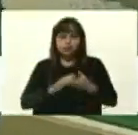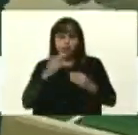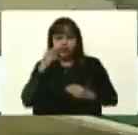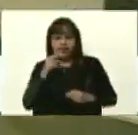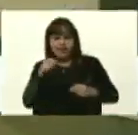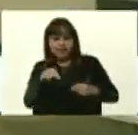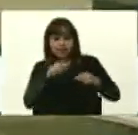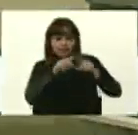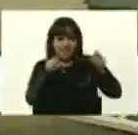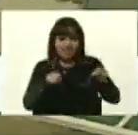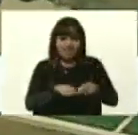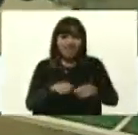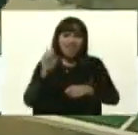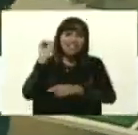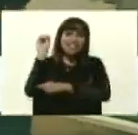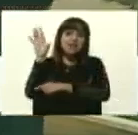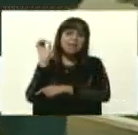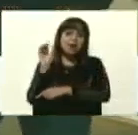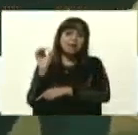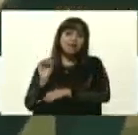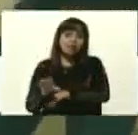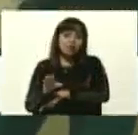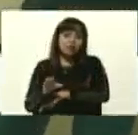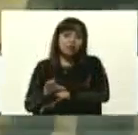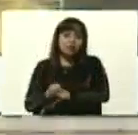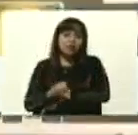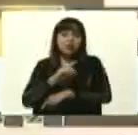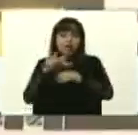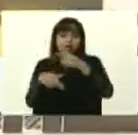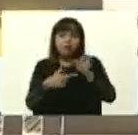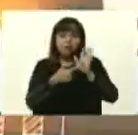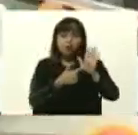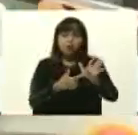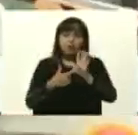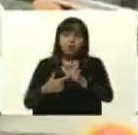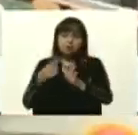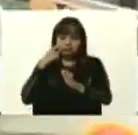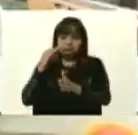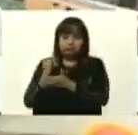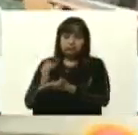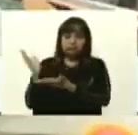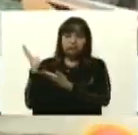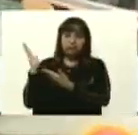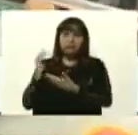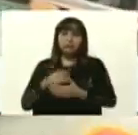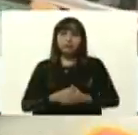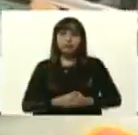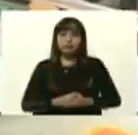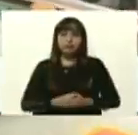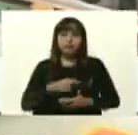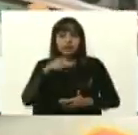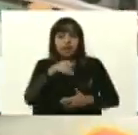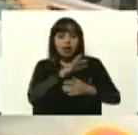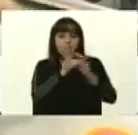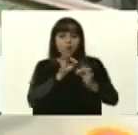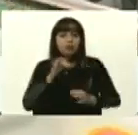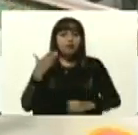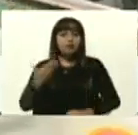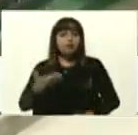es una tarjeta para semáforos, una tarjeta que vamos a mostrar acá. Este es el componente fundamental que